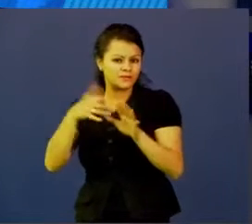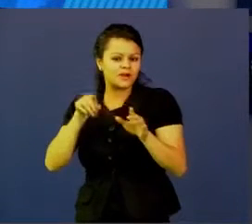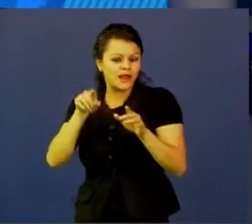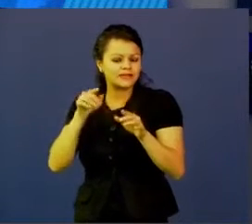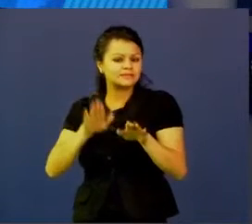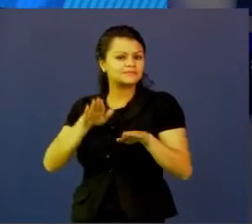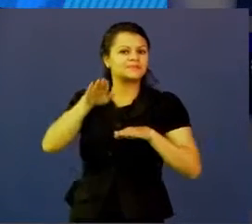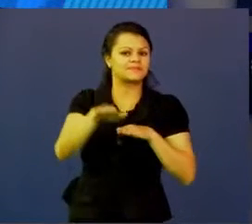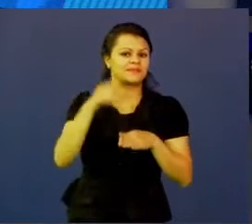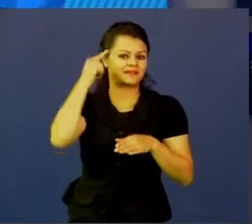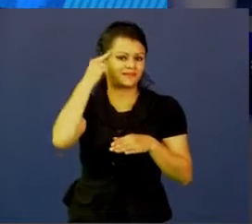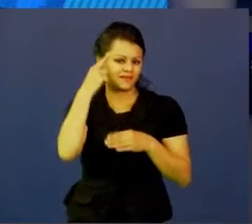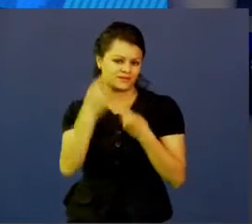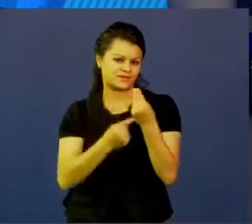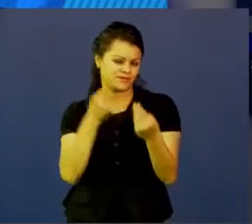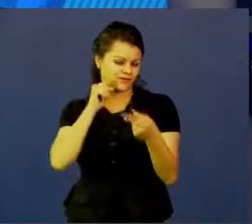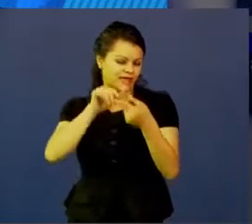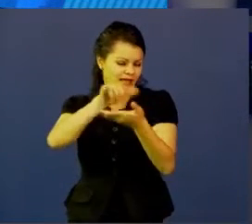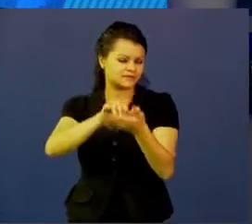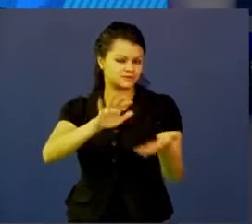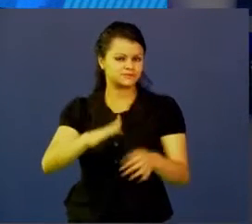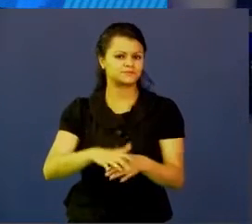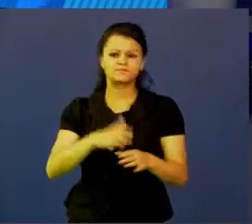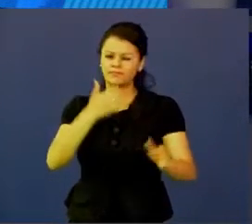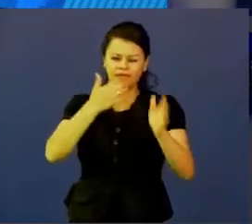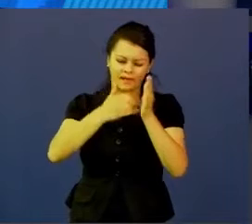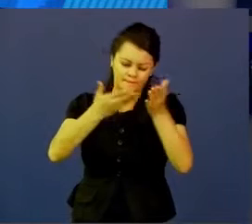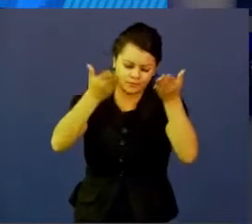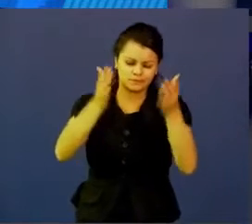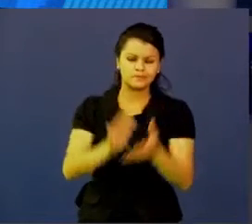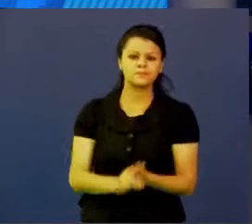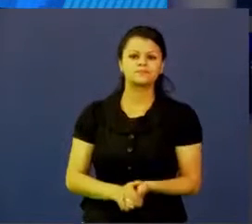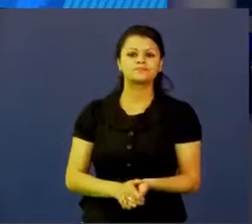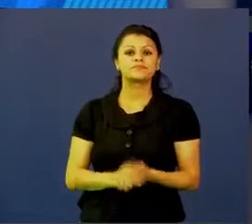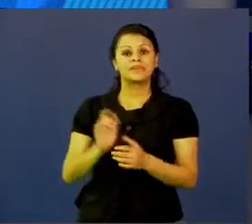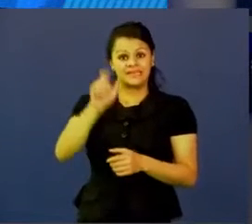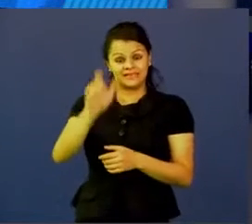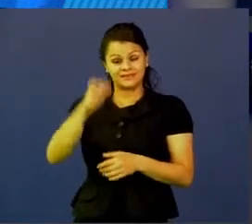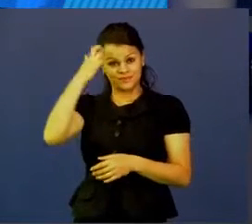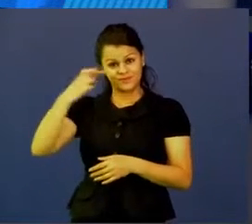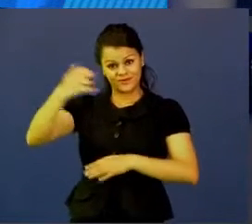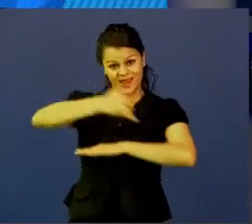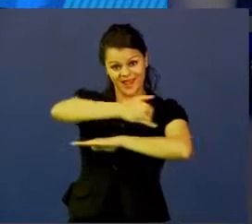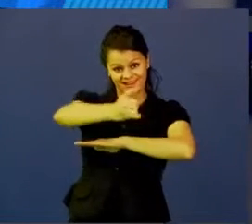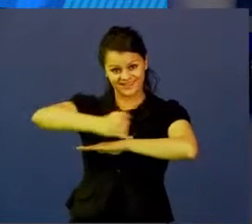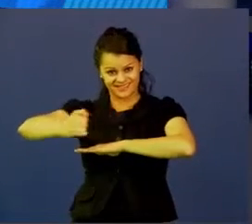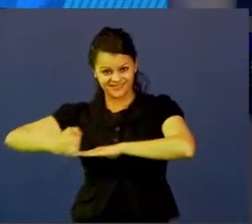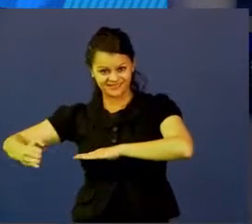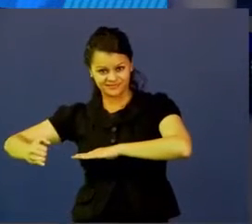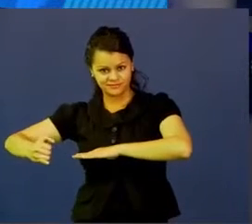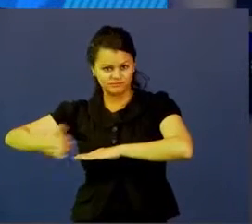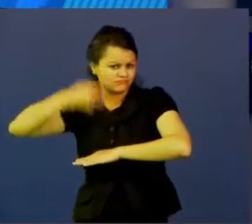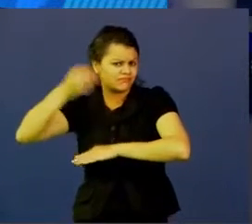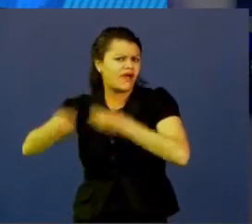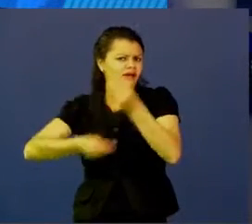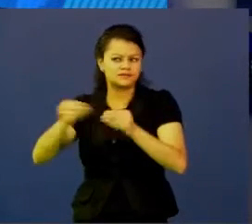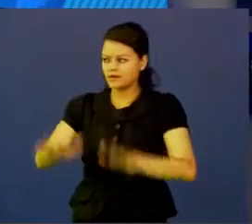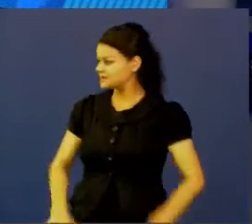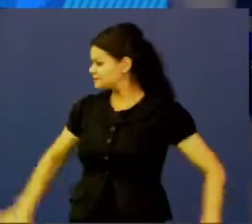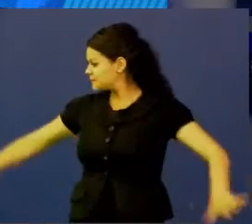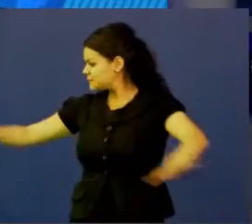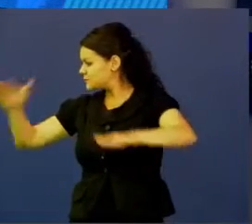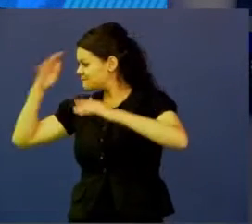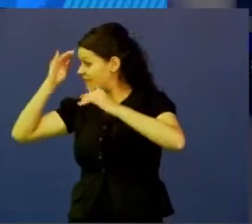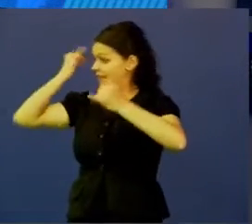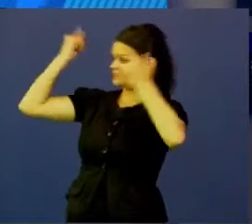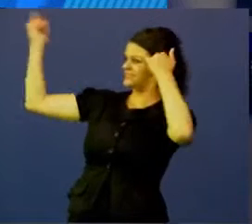diseño. Y voy a poner un ejemplo, los arquitectos, los arquitectos son básicamente diseñadores de espacio, de hecho, todo